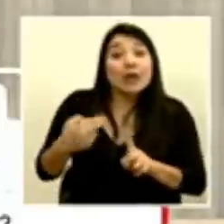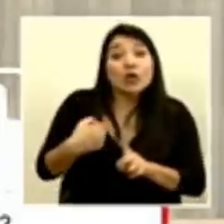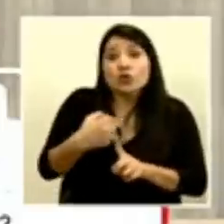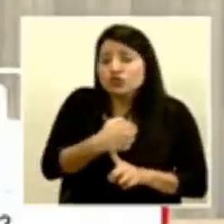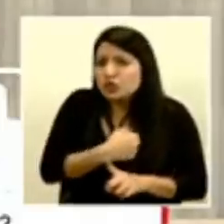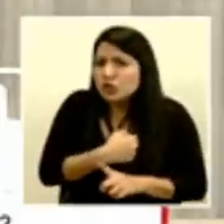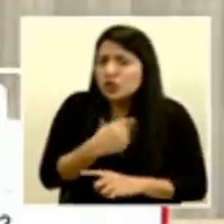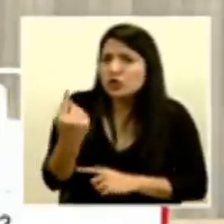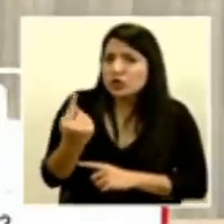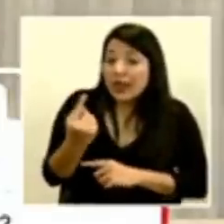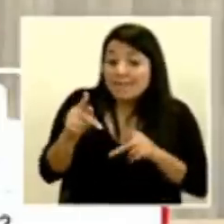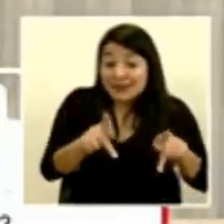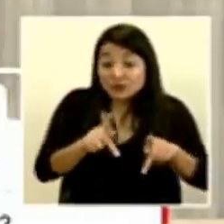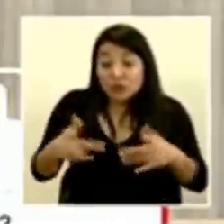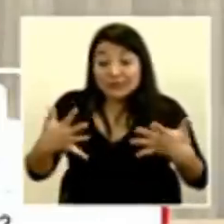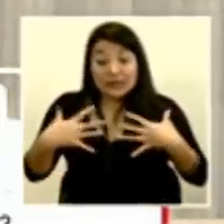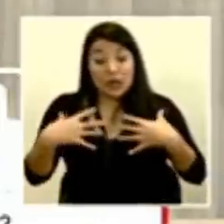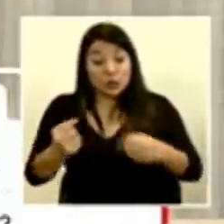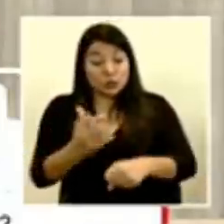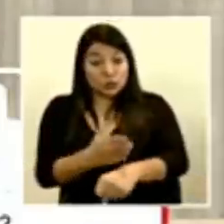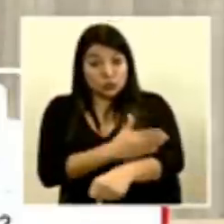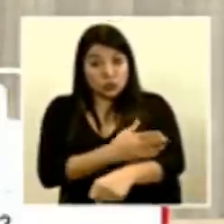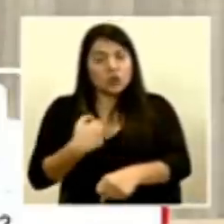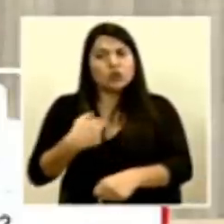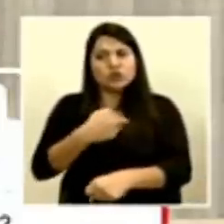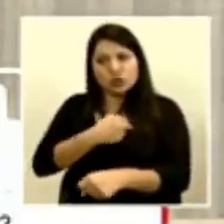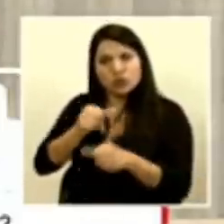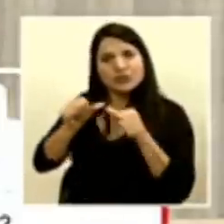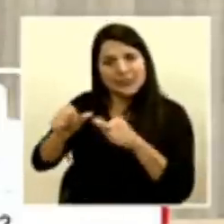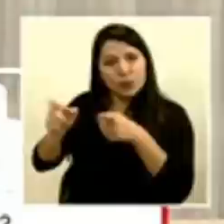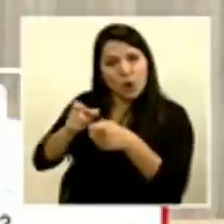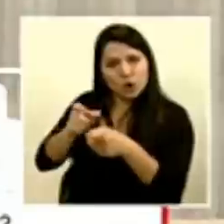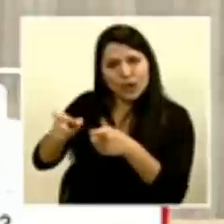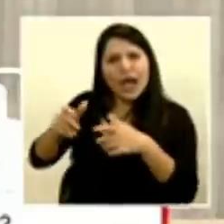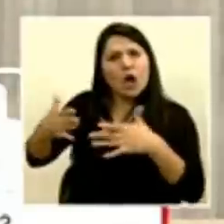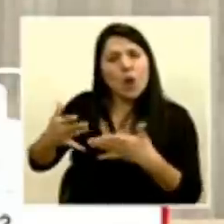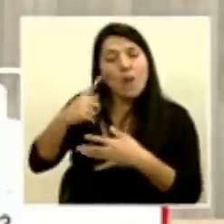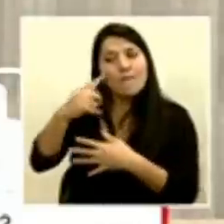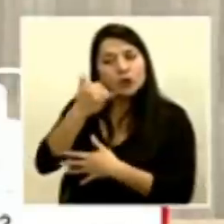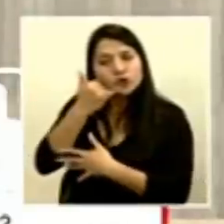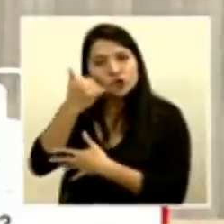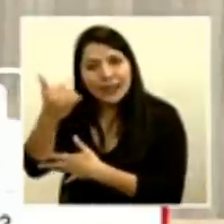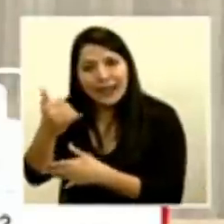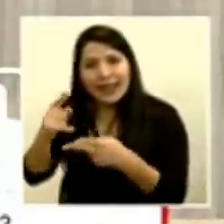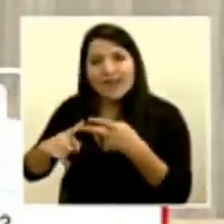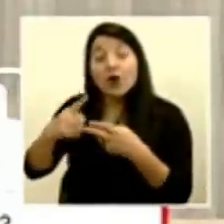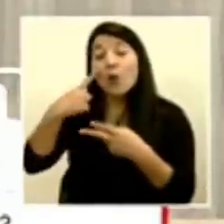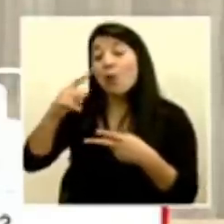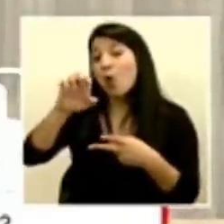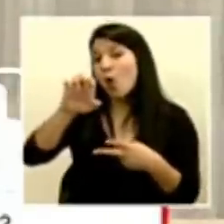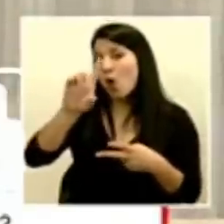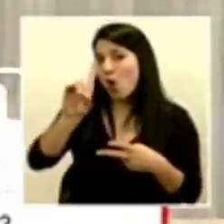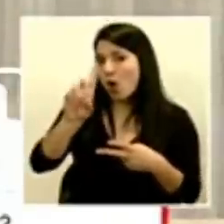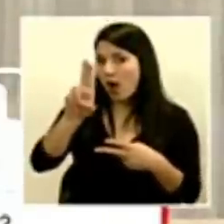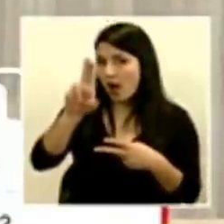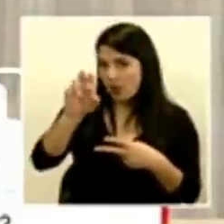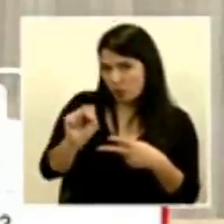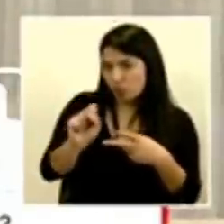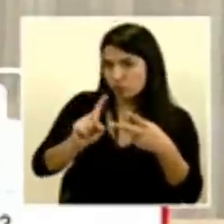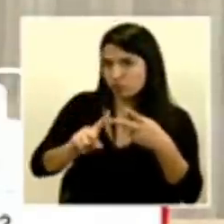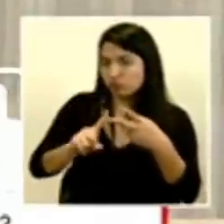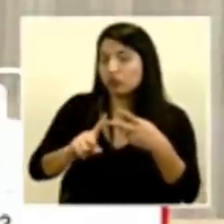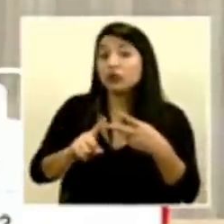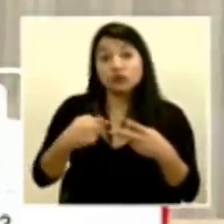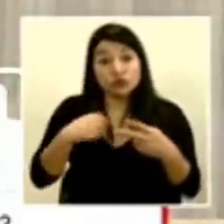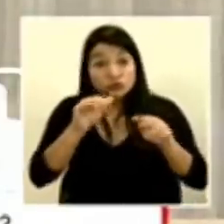alta, siempre es a través de comunicación telefónica o la misma aplicación, incluso de LEDUS, para los que la han estado aplicando o usando, que yo